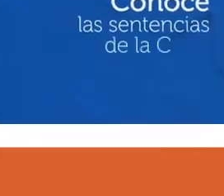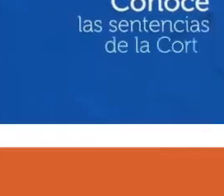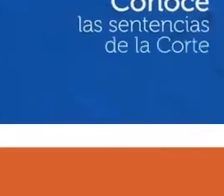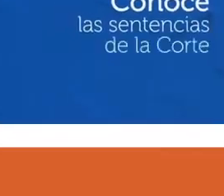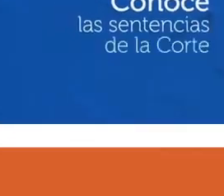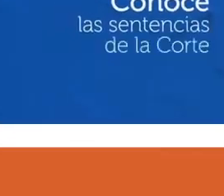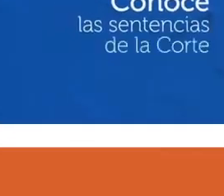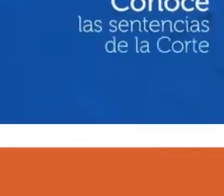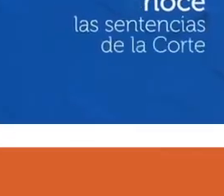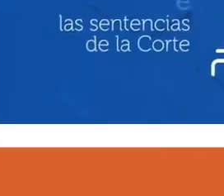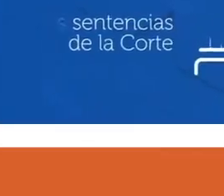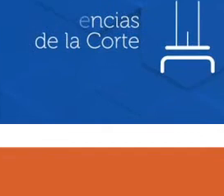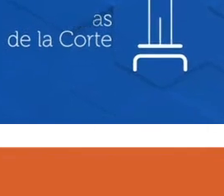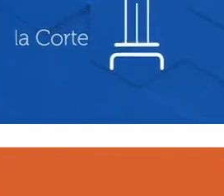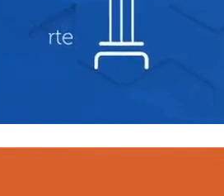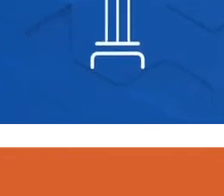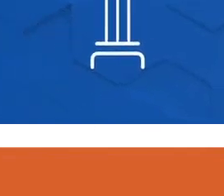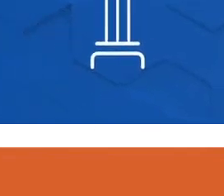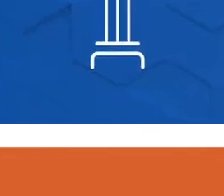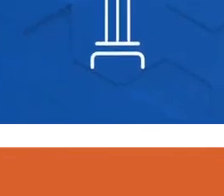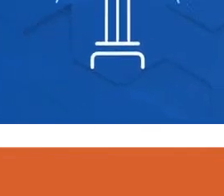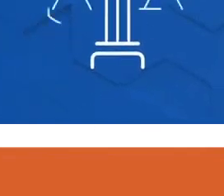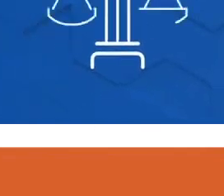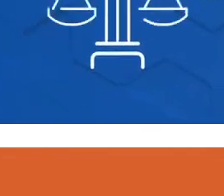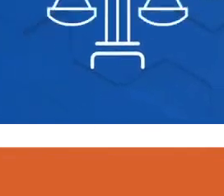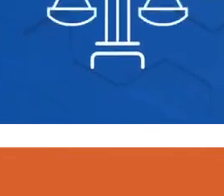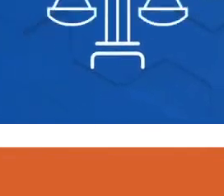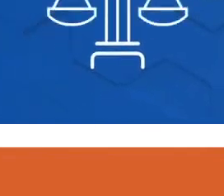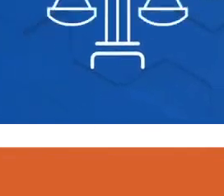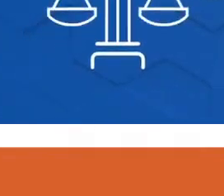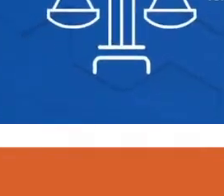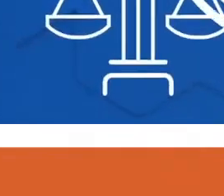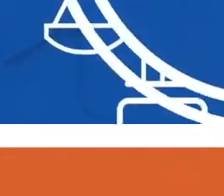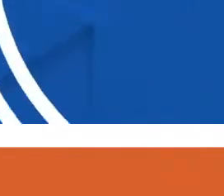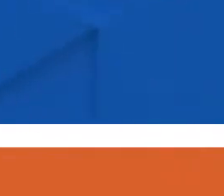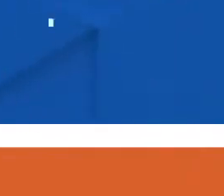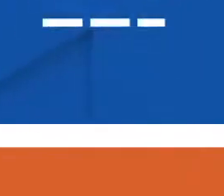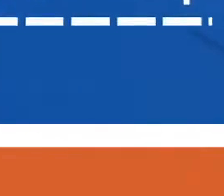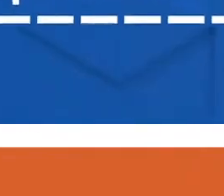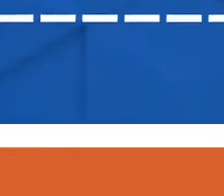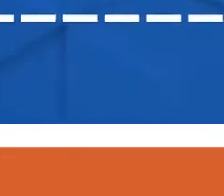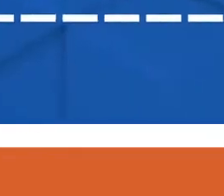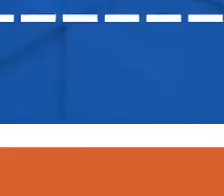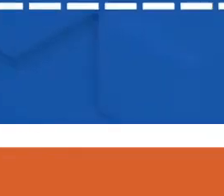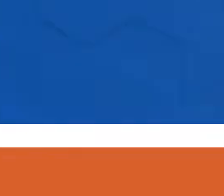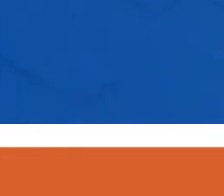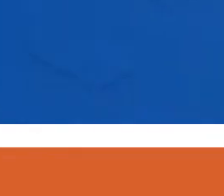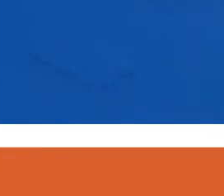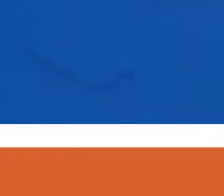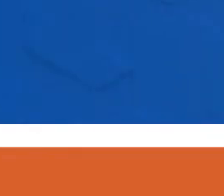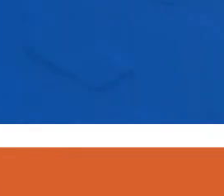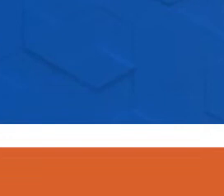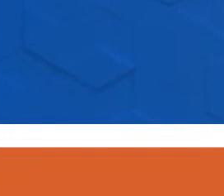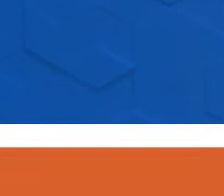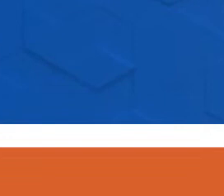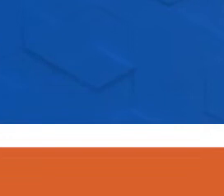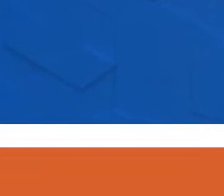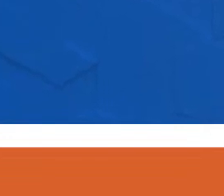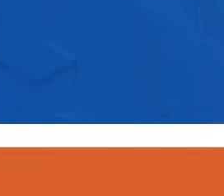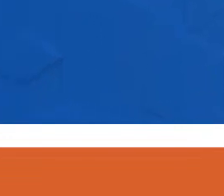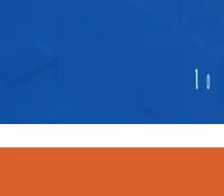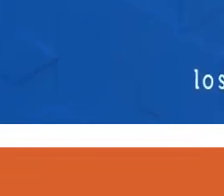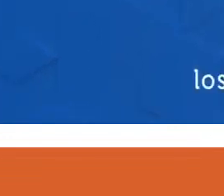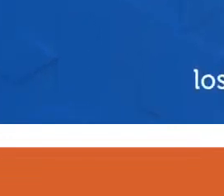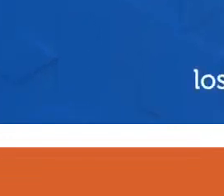Conoce las sentencias de la Corte que protegen los derechos humanos de todas las personas. Para ampliar tu conocimiento sobre el trabajo jurisdiccional,